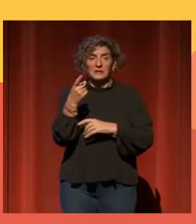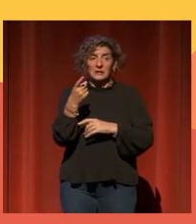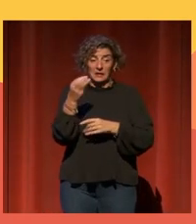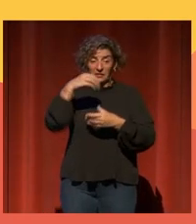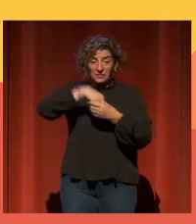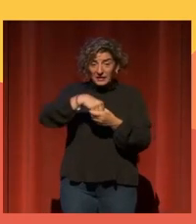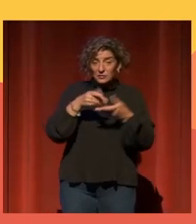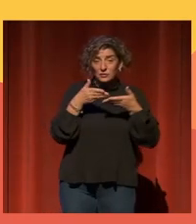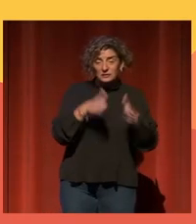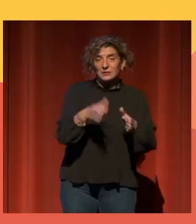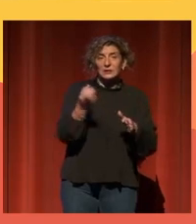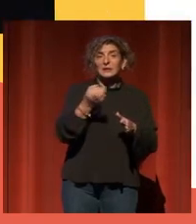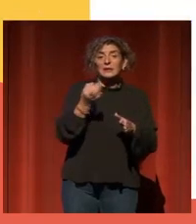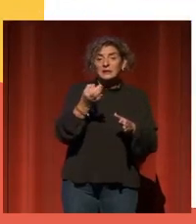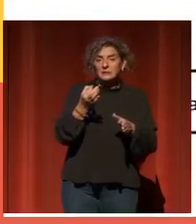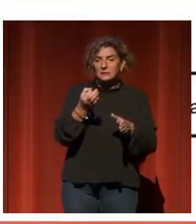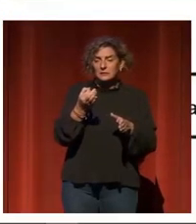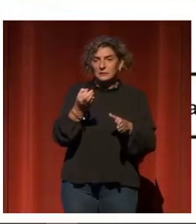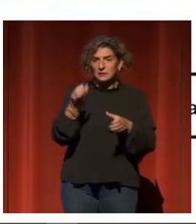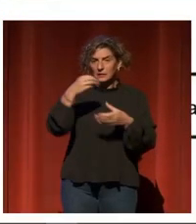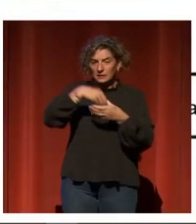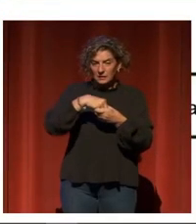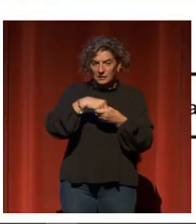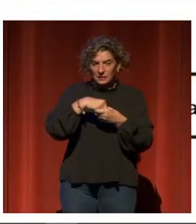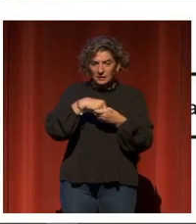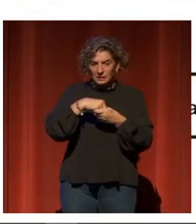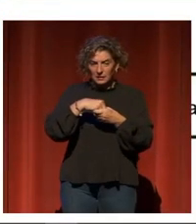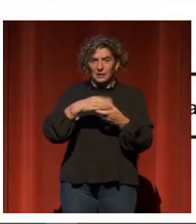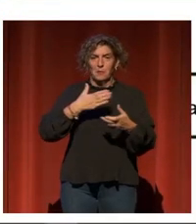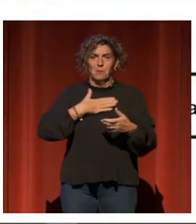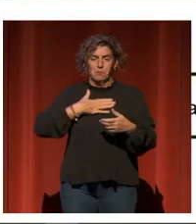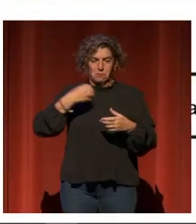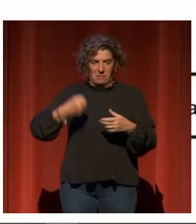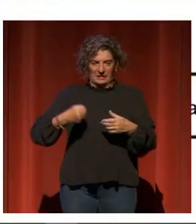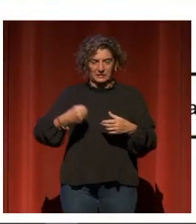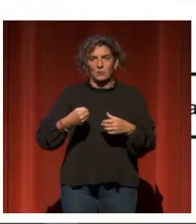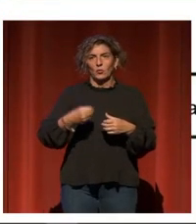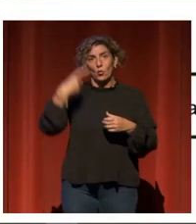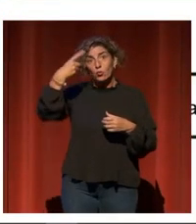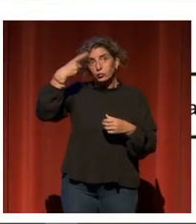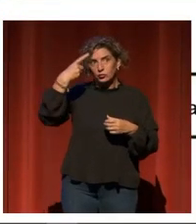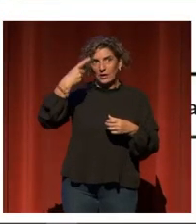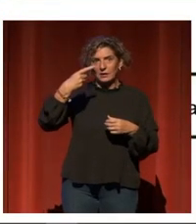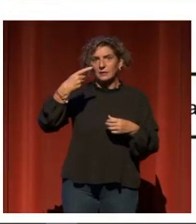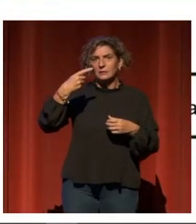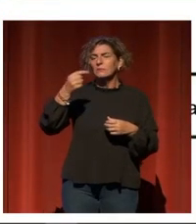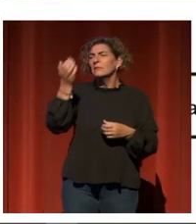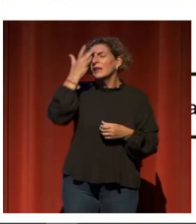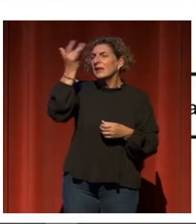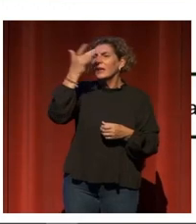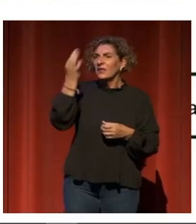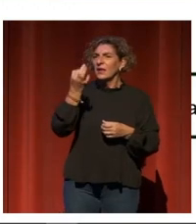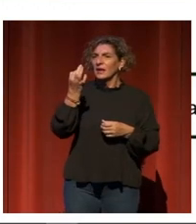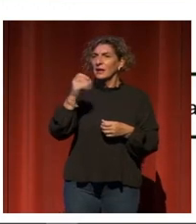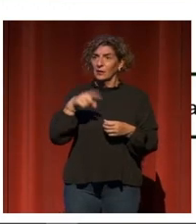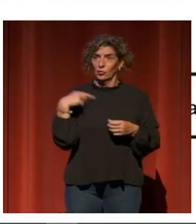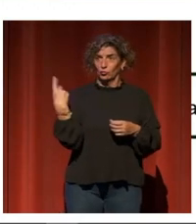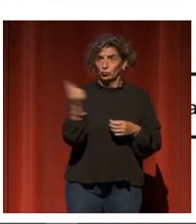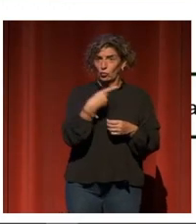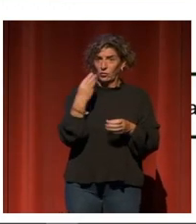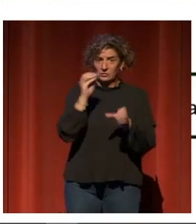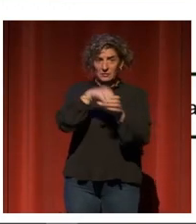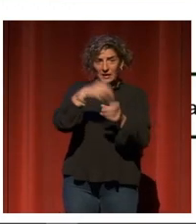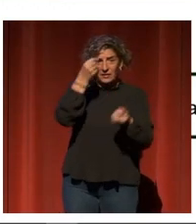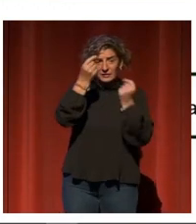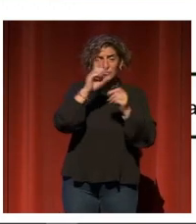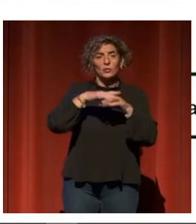era el patrimonio cultural, que es donde trabajo yo. La idea era que todos, no solamente acumularan los datos, sino que